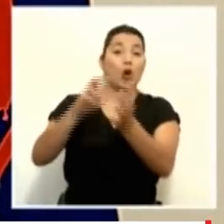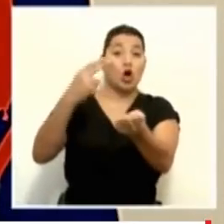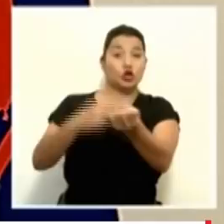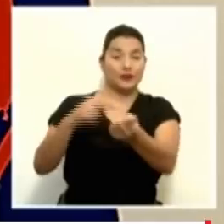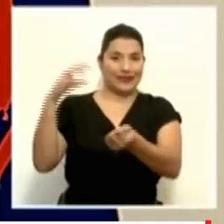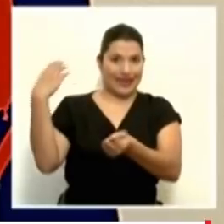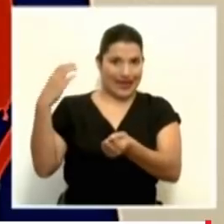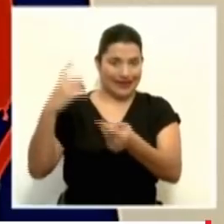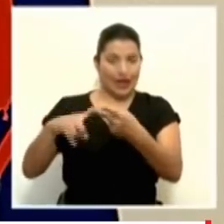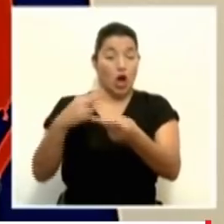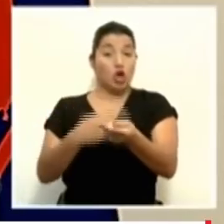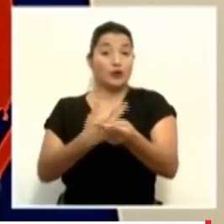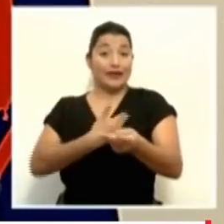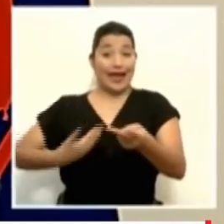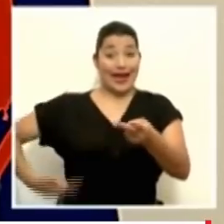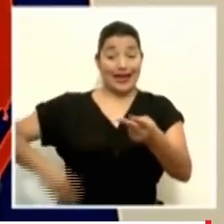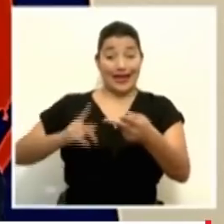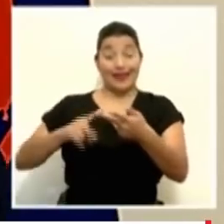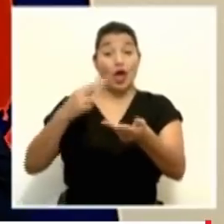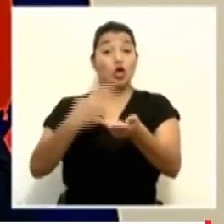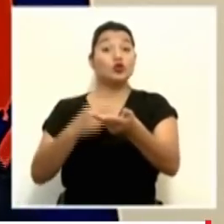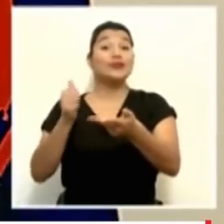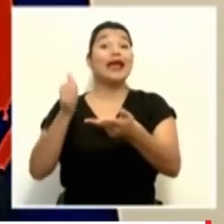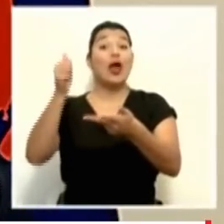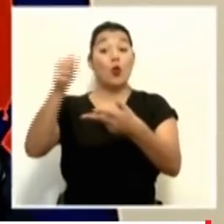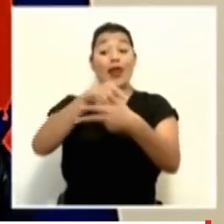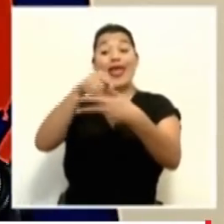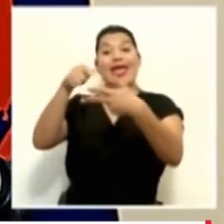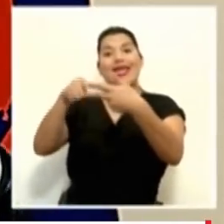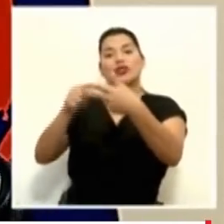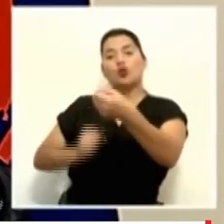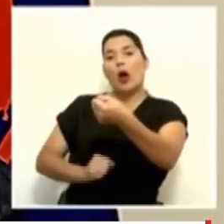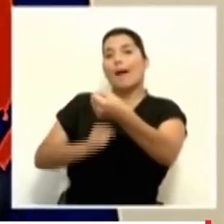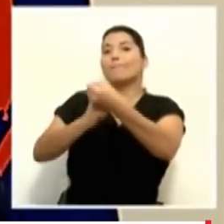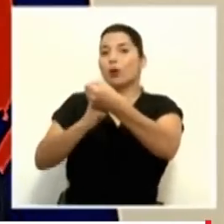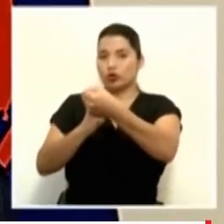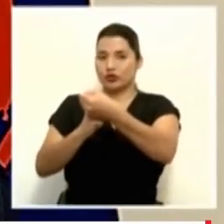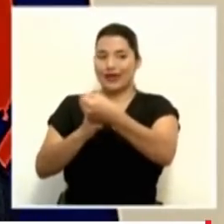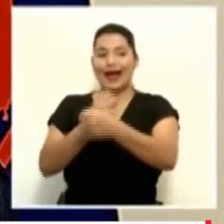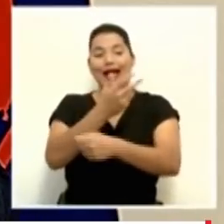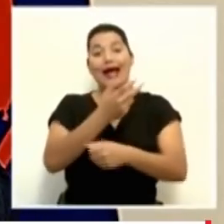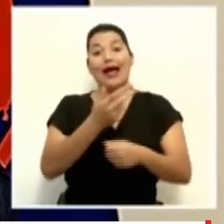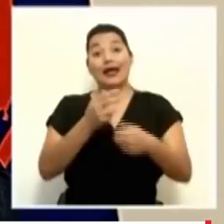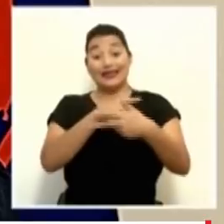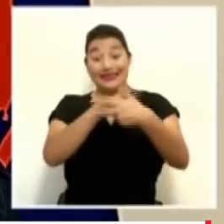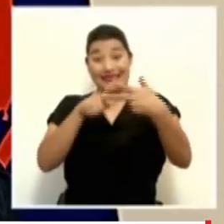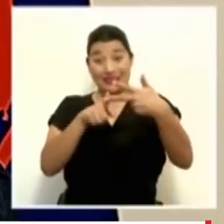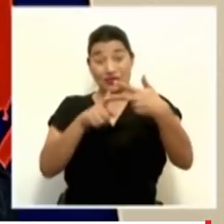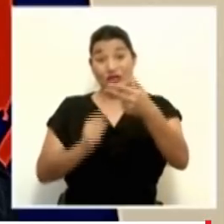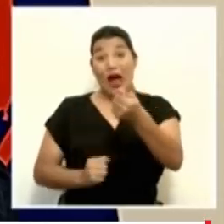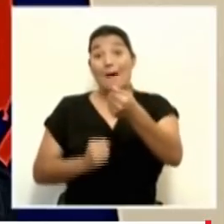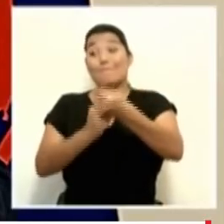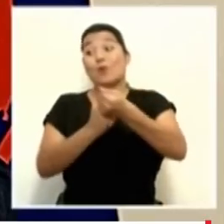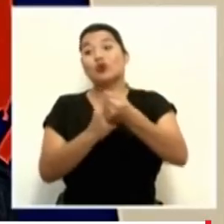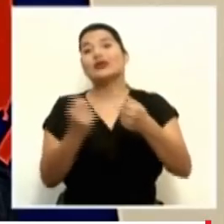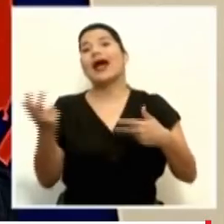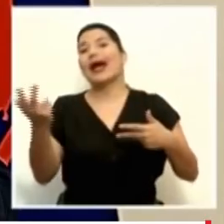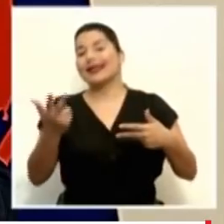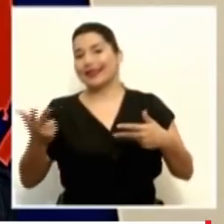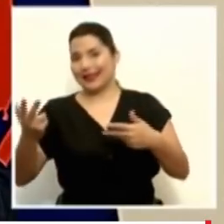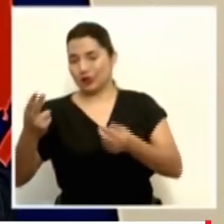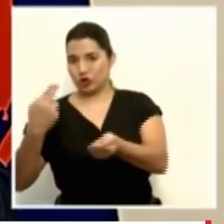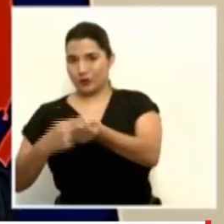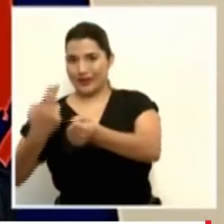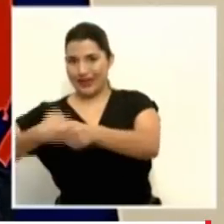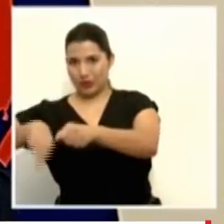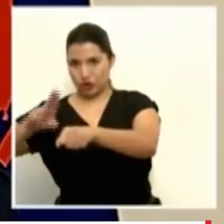el Hospital de Heredia y el Hospital de La Juela, que están apoyando a los tres hospitales nacionales. No significa que nunca van a tener un